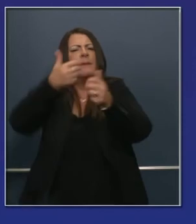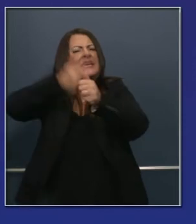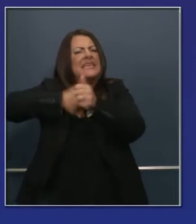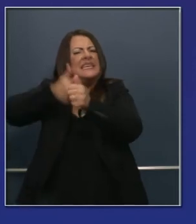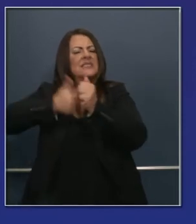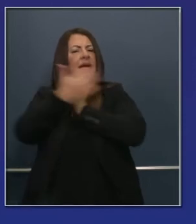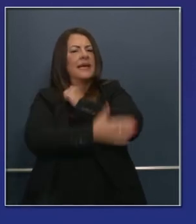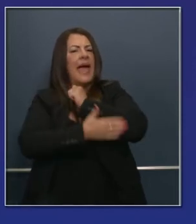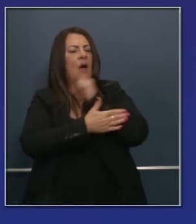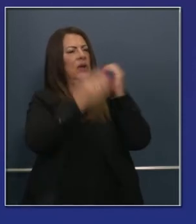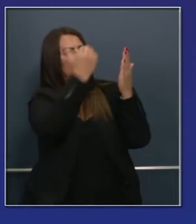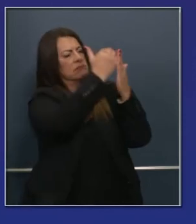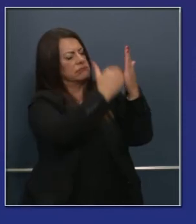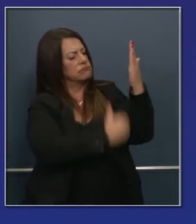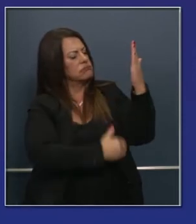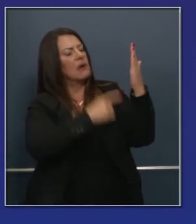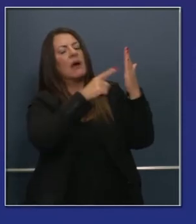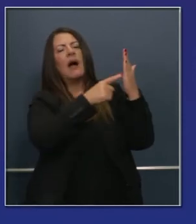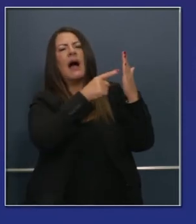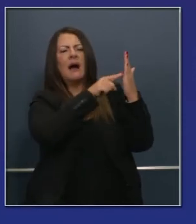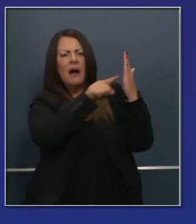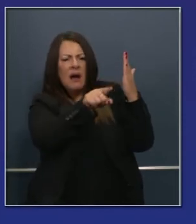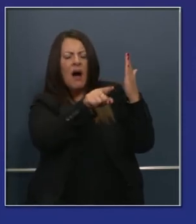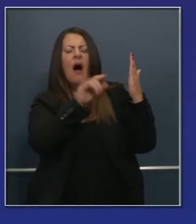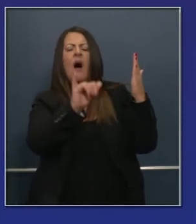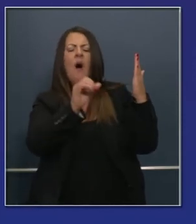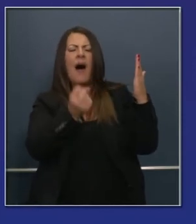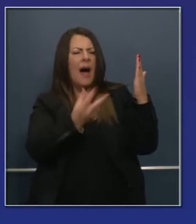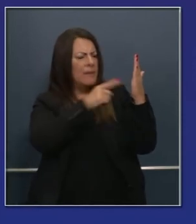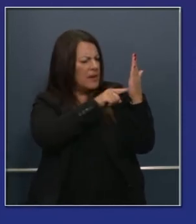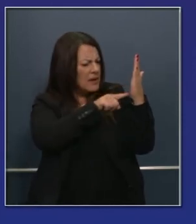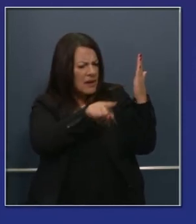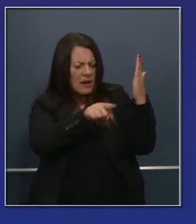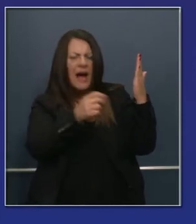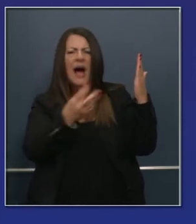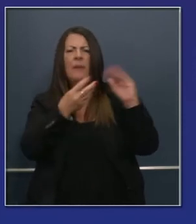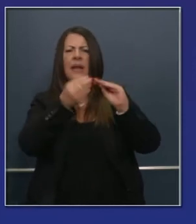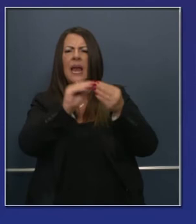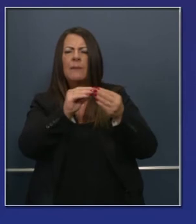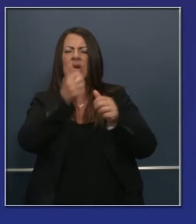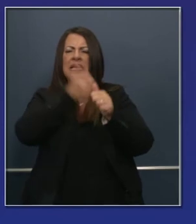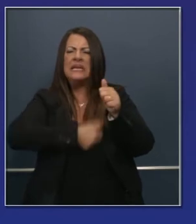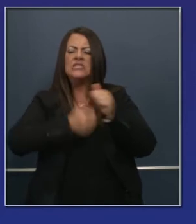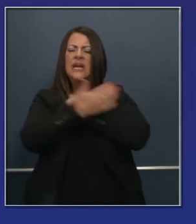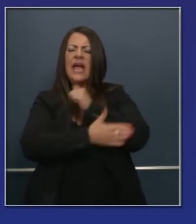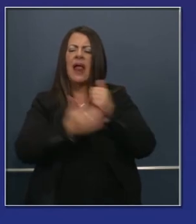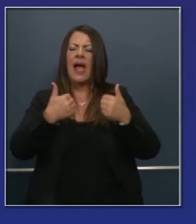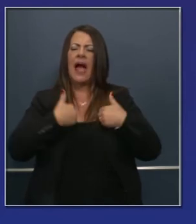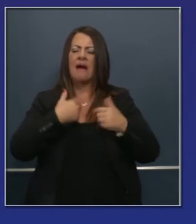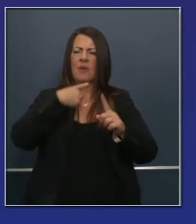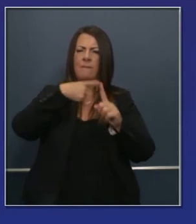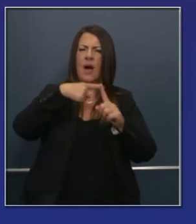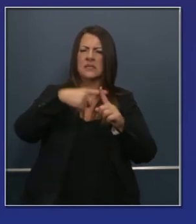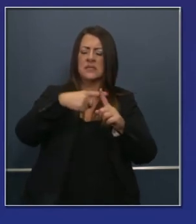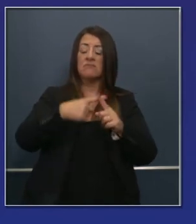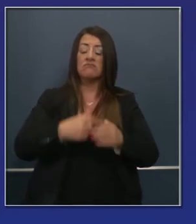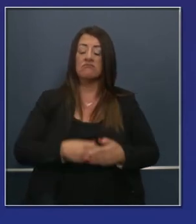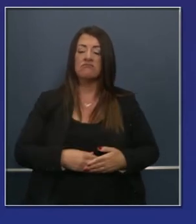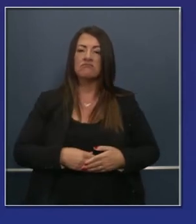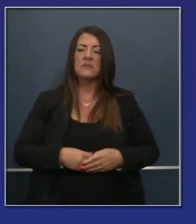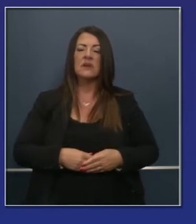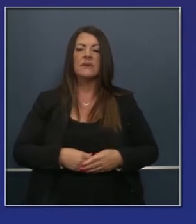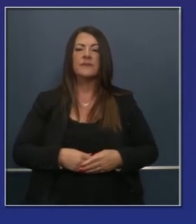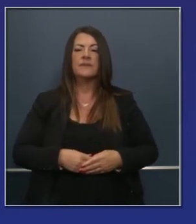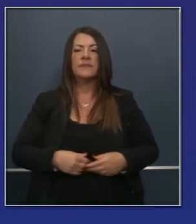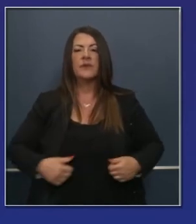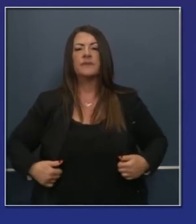sepa con claridad y precisión cada número que tengamos, de modo que eso será condado por condado. Pero esto completa nuestro